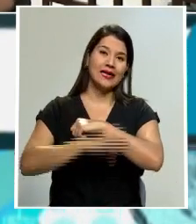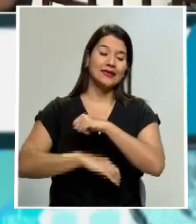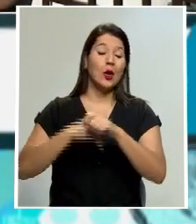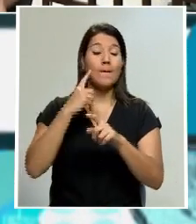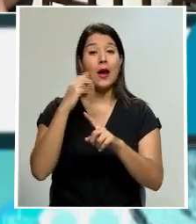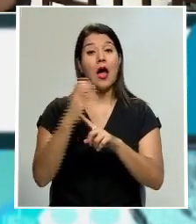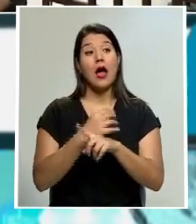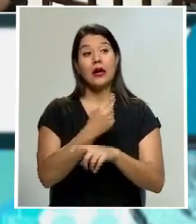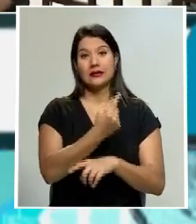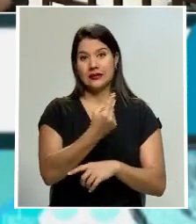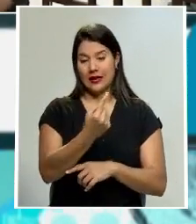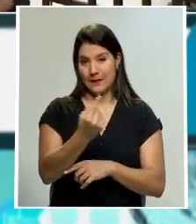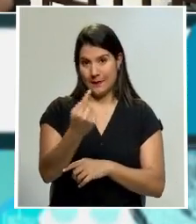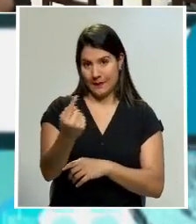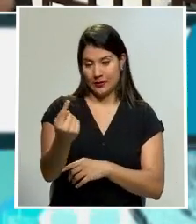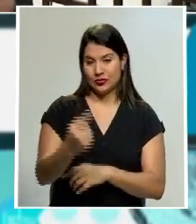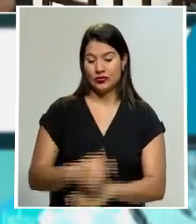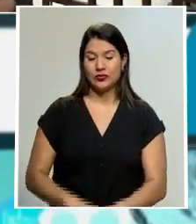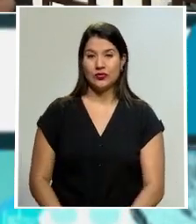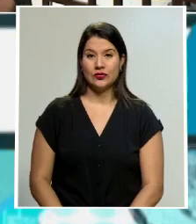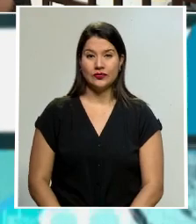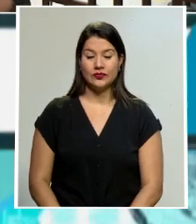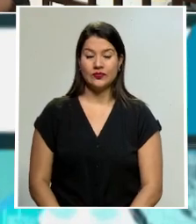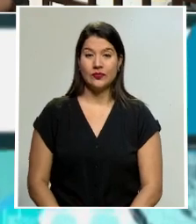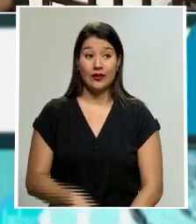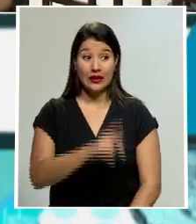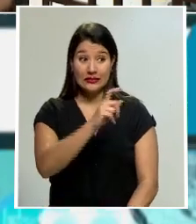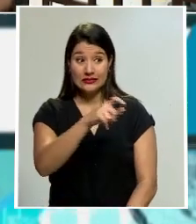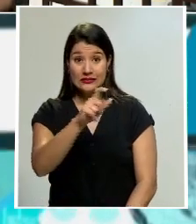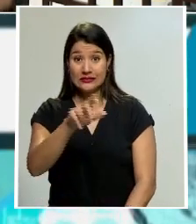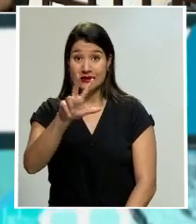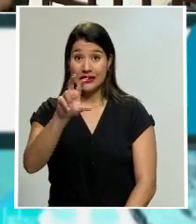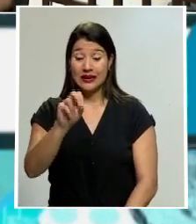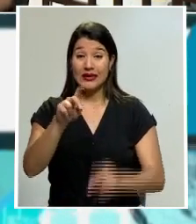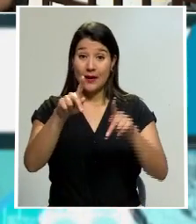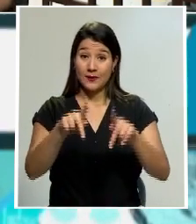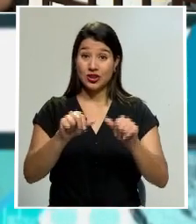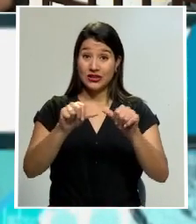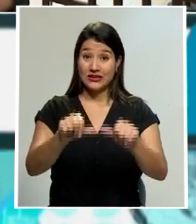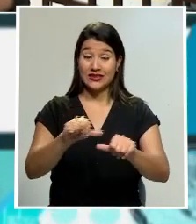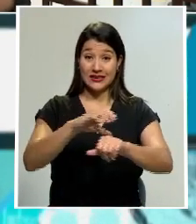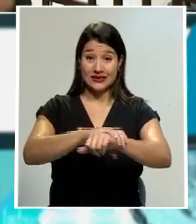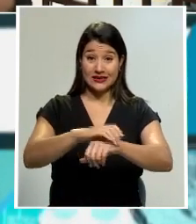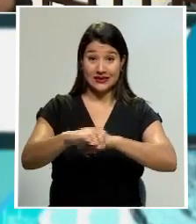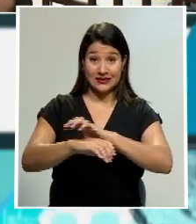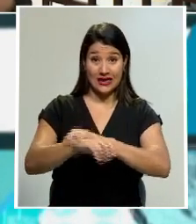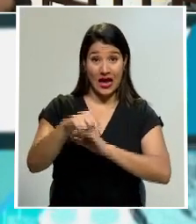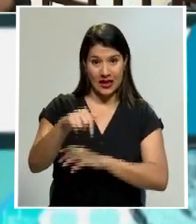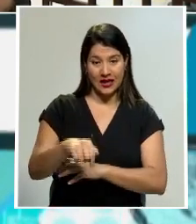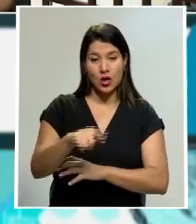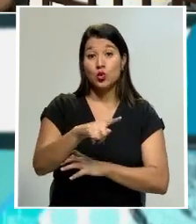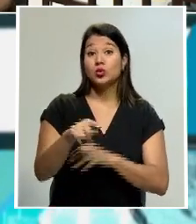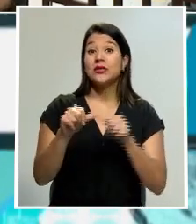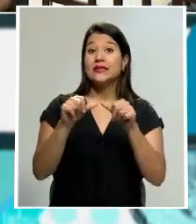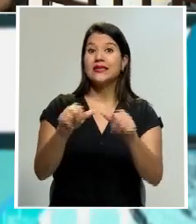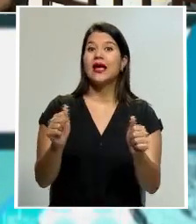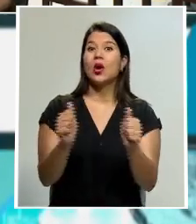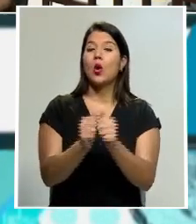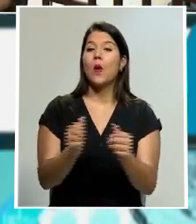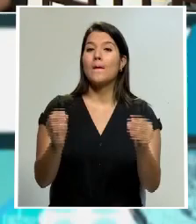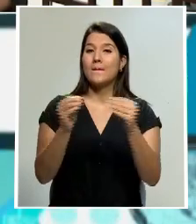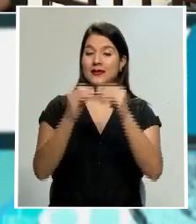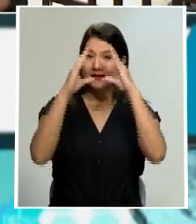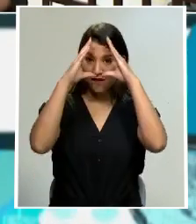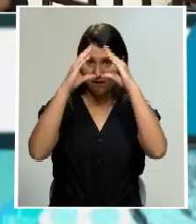podría imponer a estas 30 personas que se mantienen detenidas acá en el circuito judicial. Ustedes siguen con más información